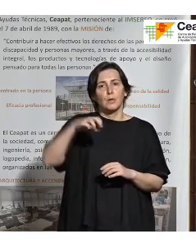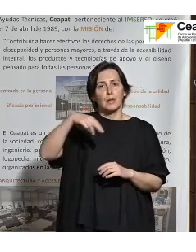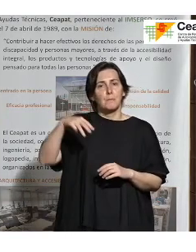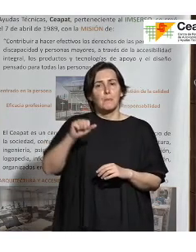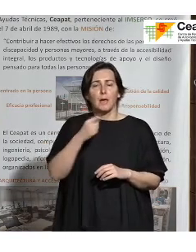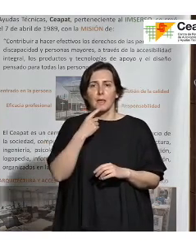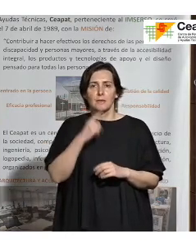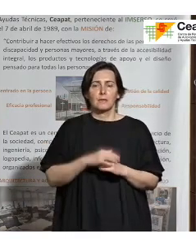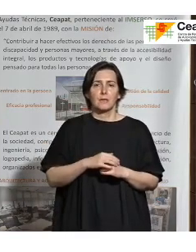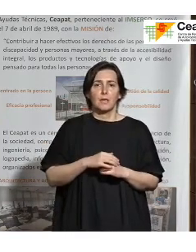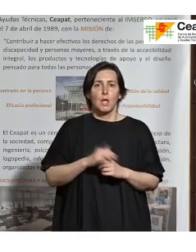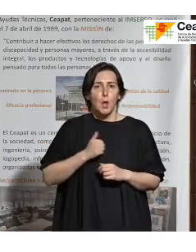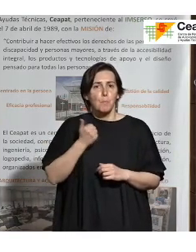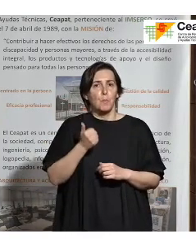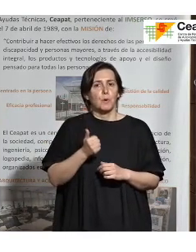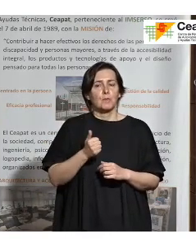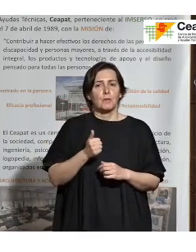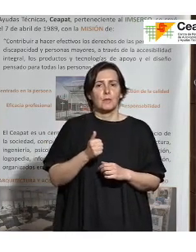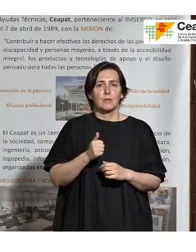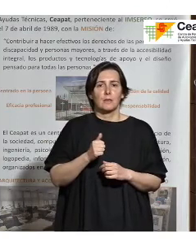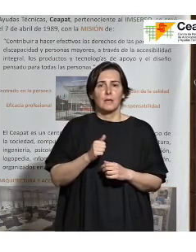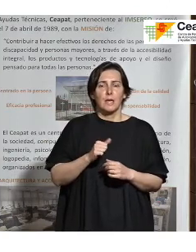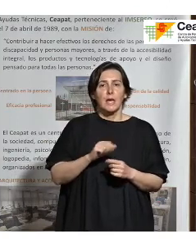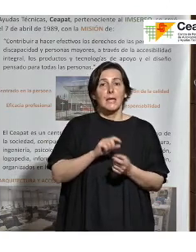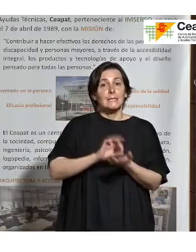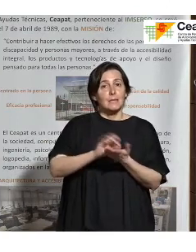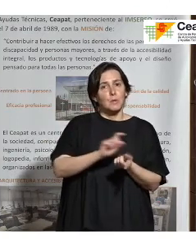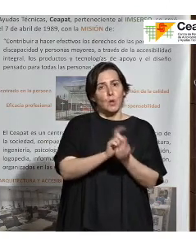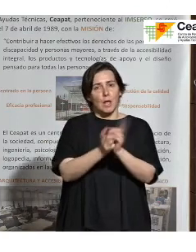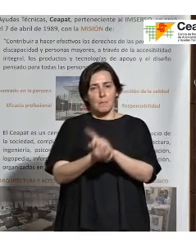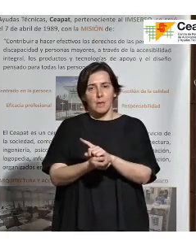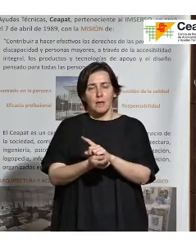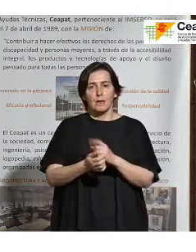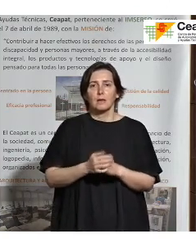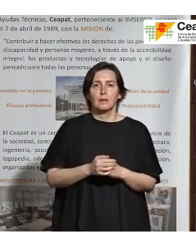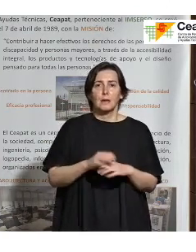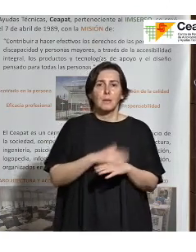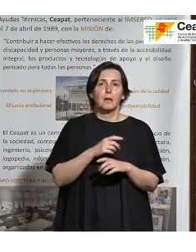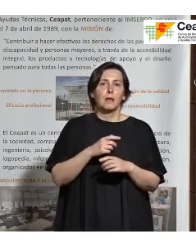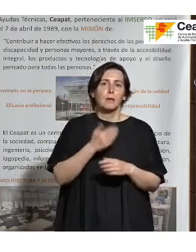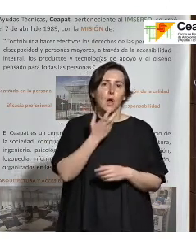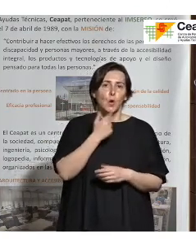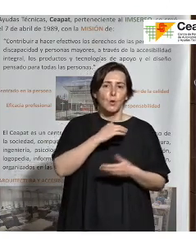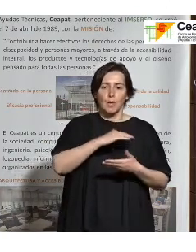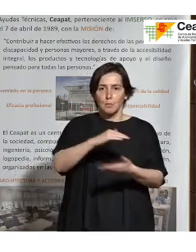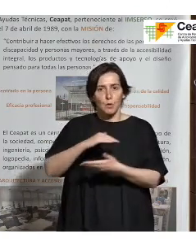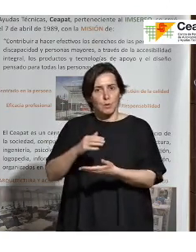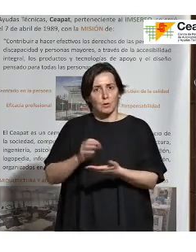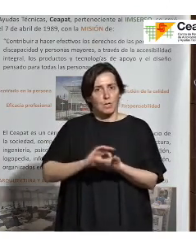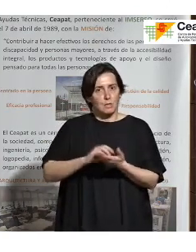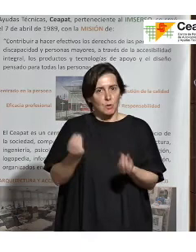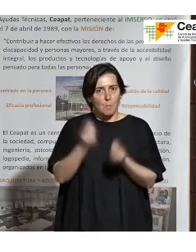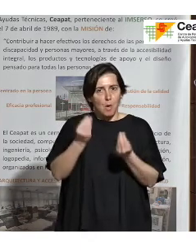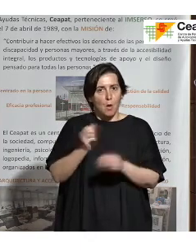posibilidad de cambiar el servicio para premiar y conocer aquellos proveedores que daban un mejor servicio que